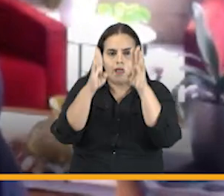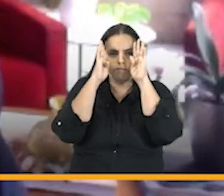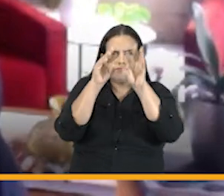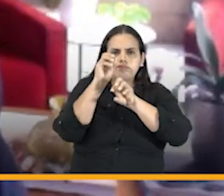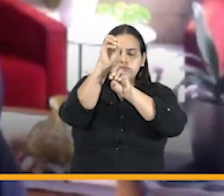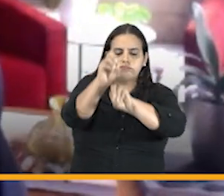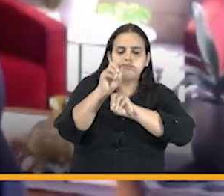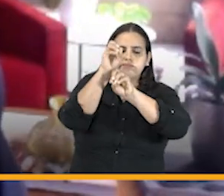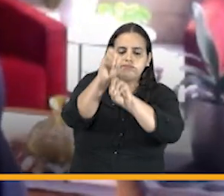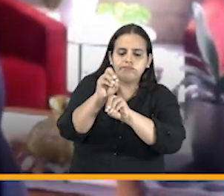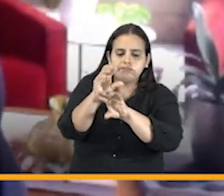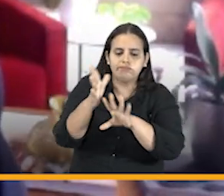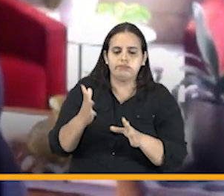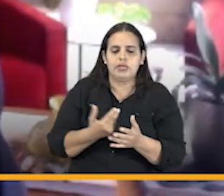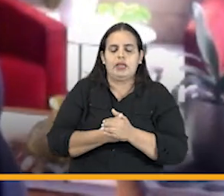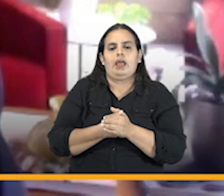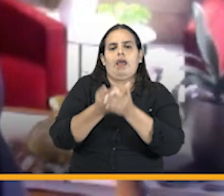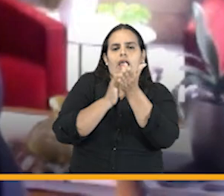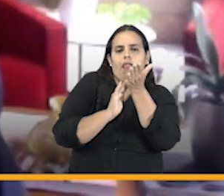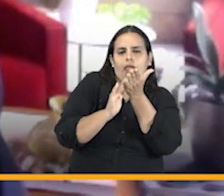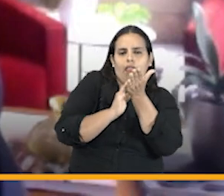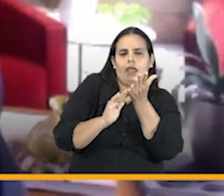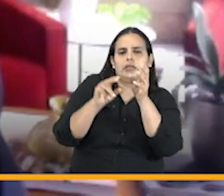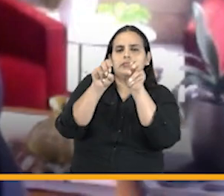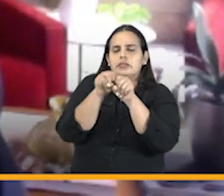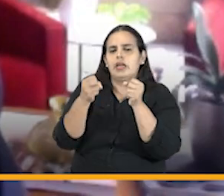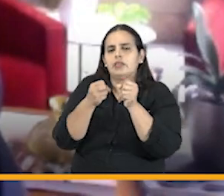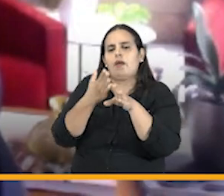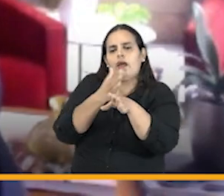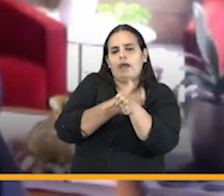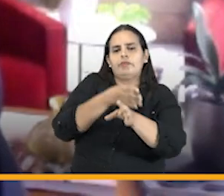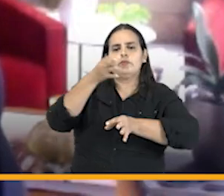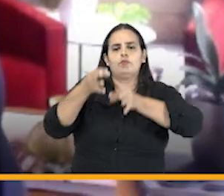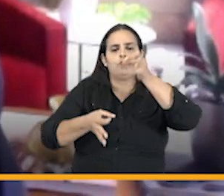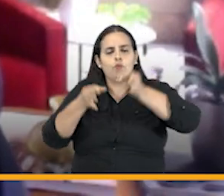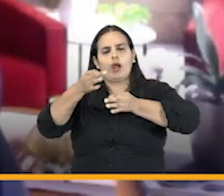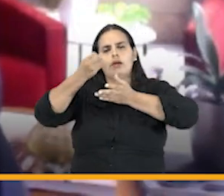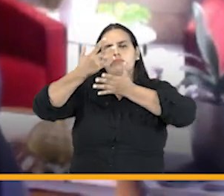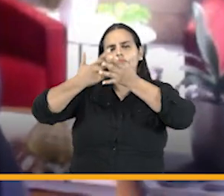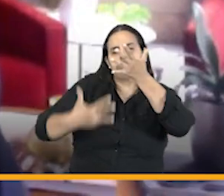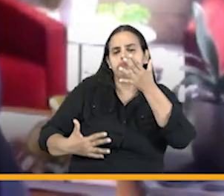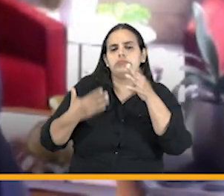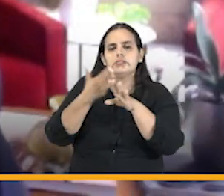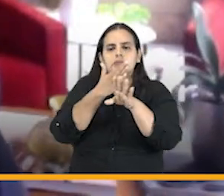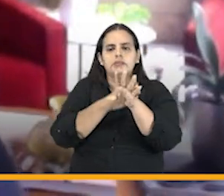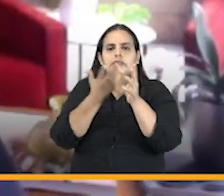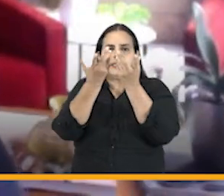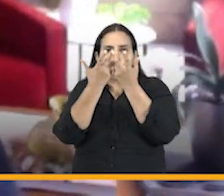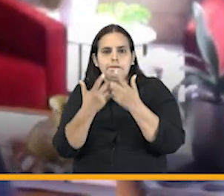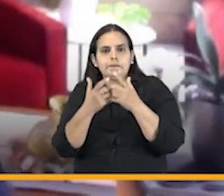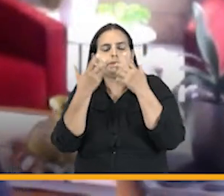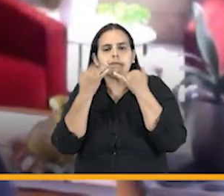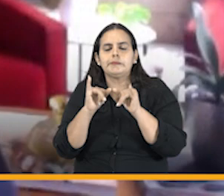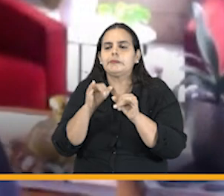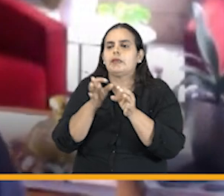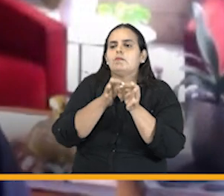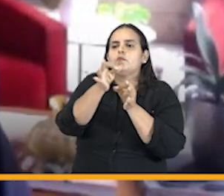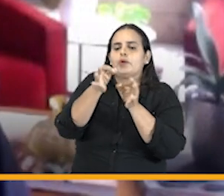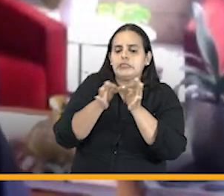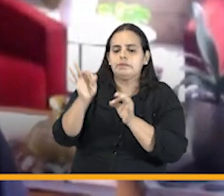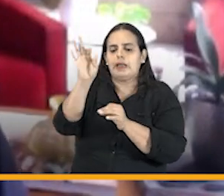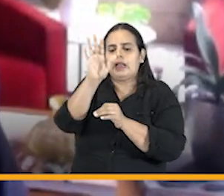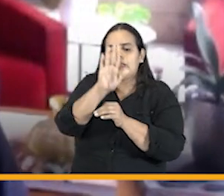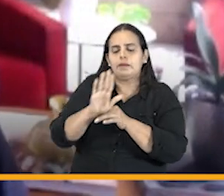capacitaciones prevención del daño antijurídico alcance fuera de las entidades nacionales hacia lo municipal y